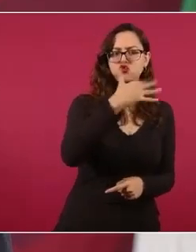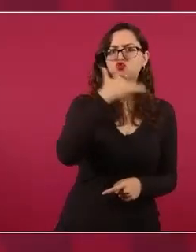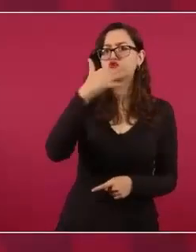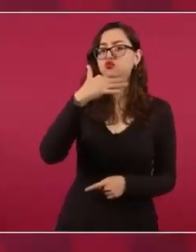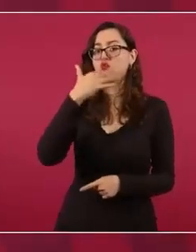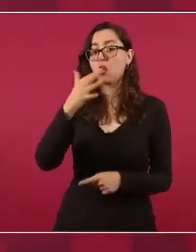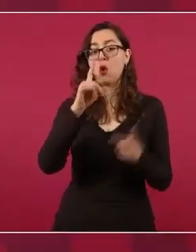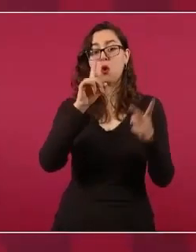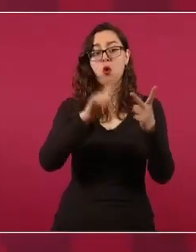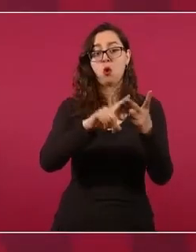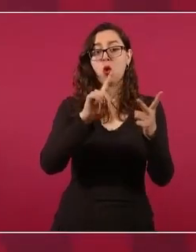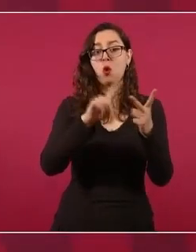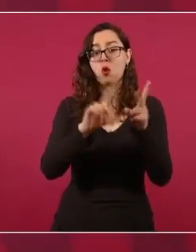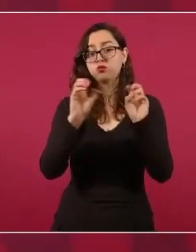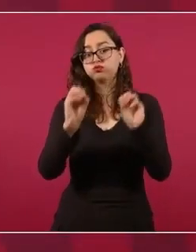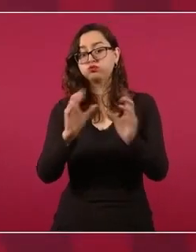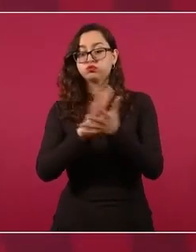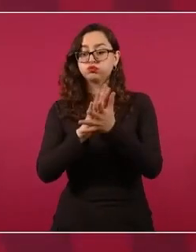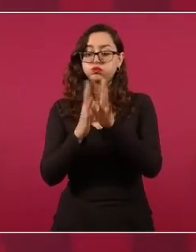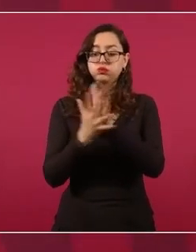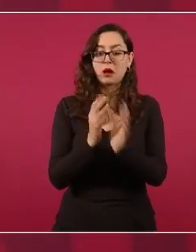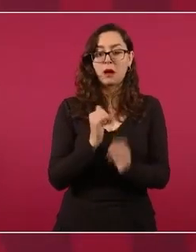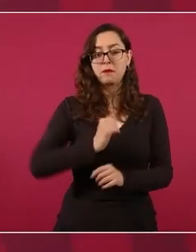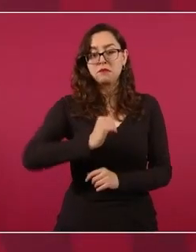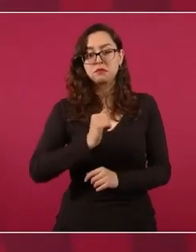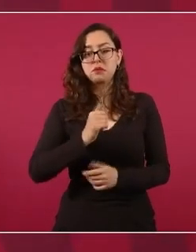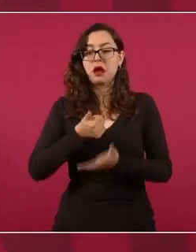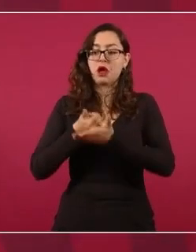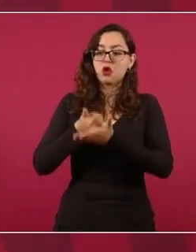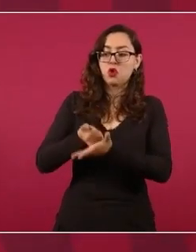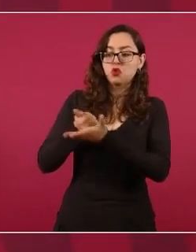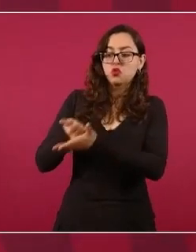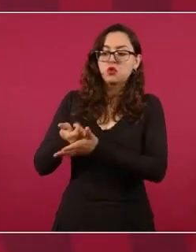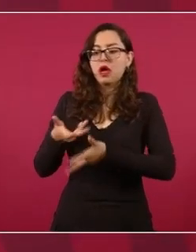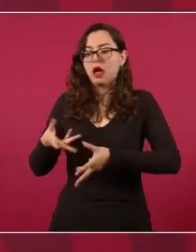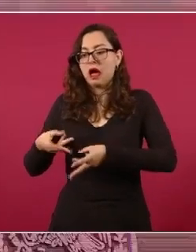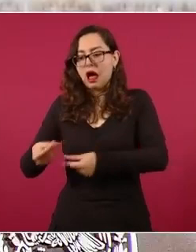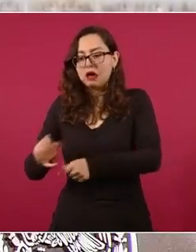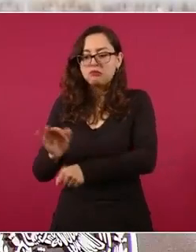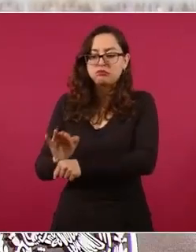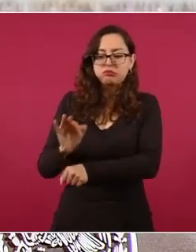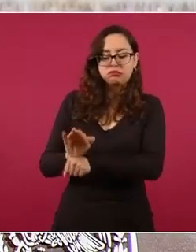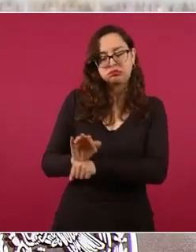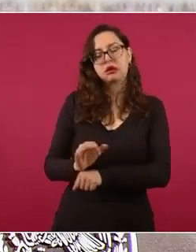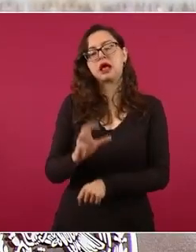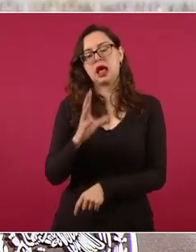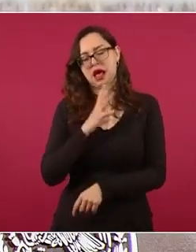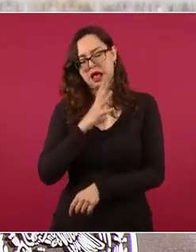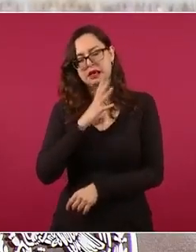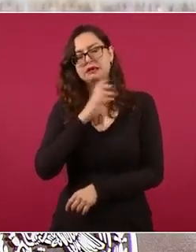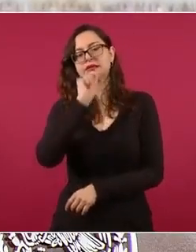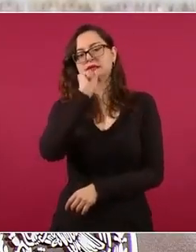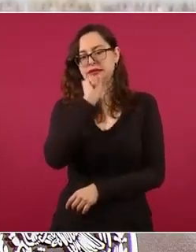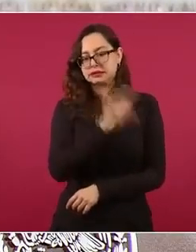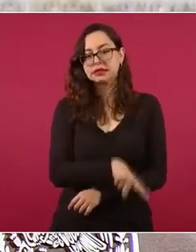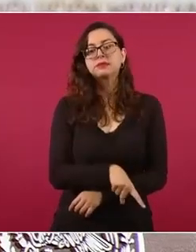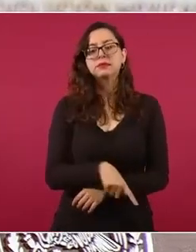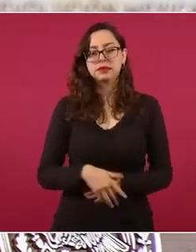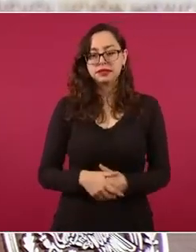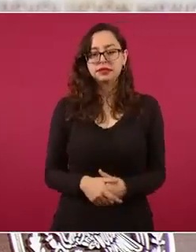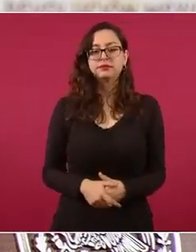hay quienes